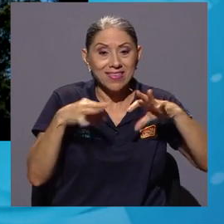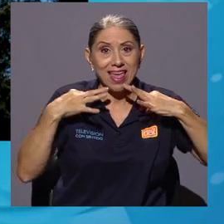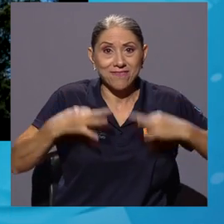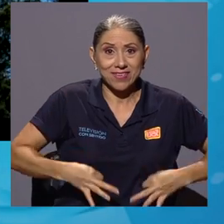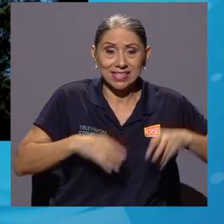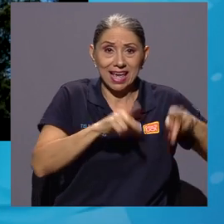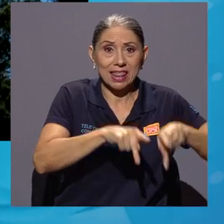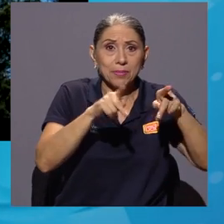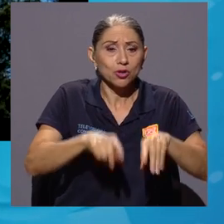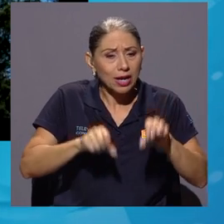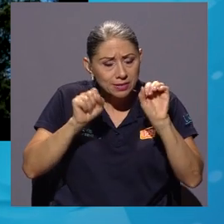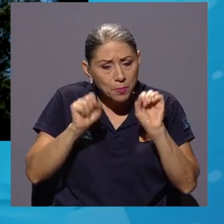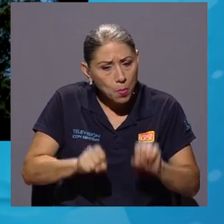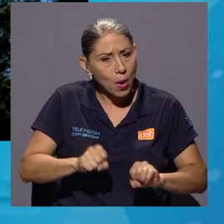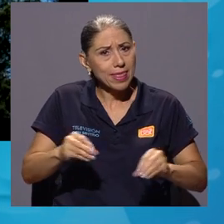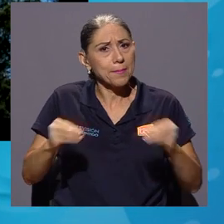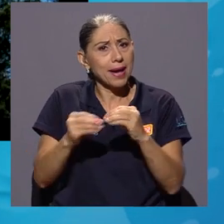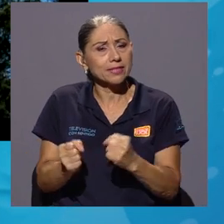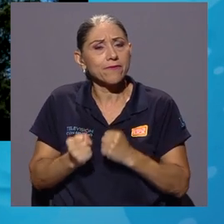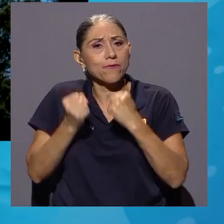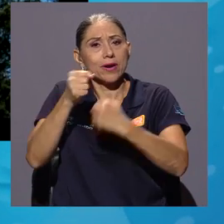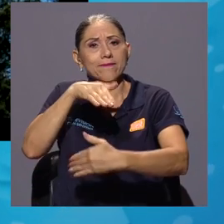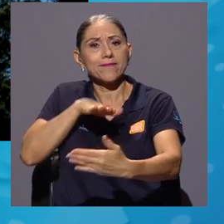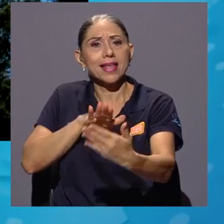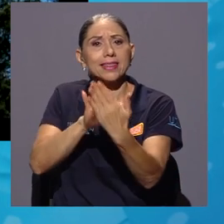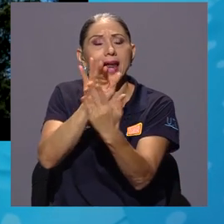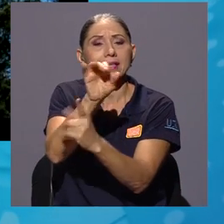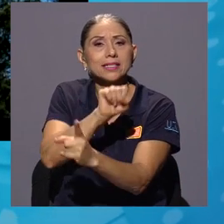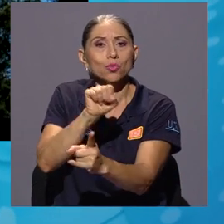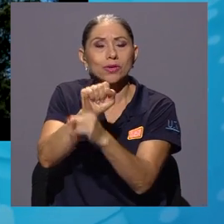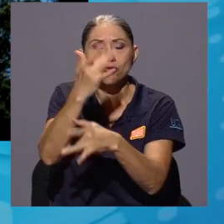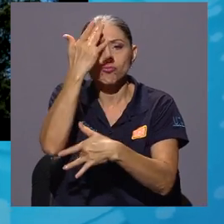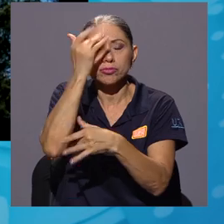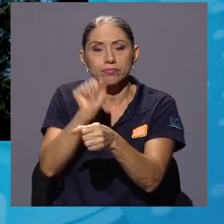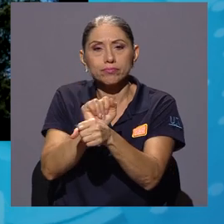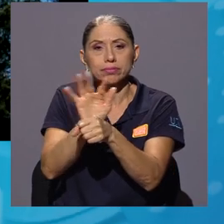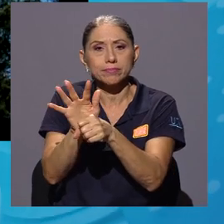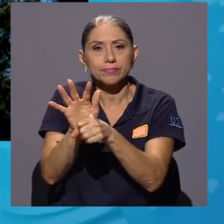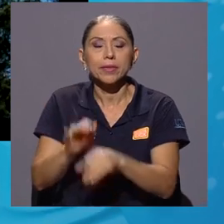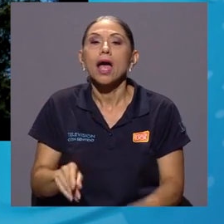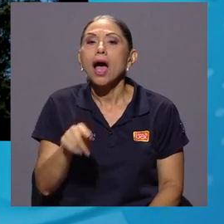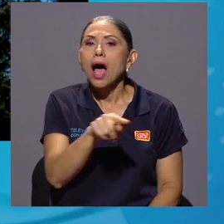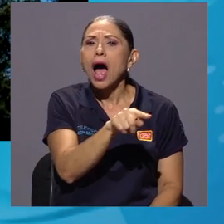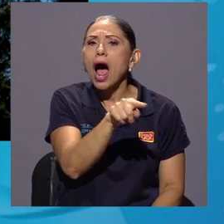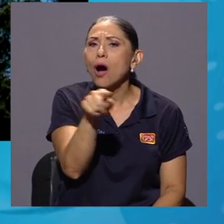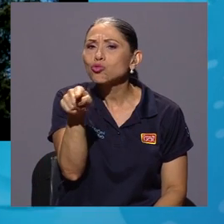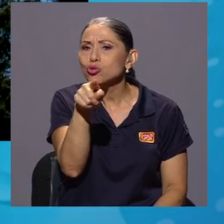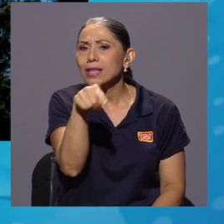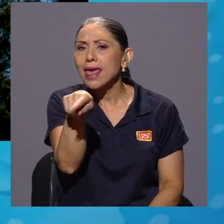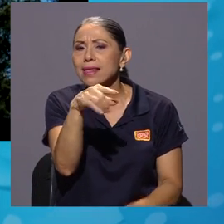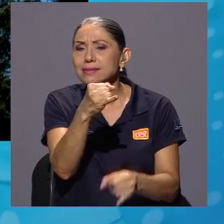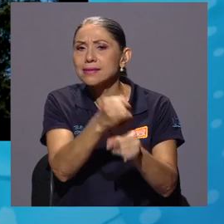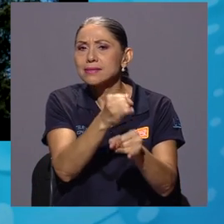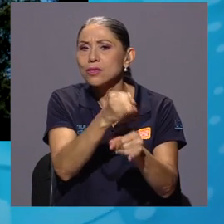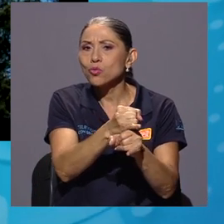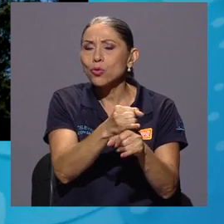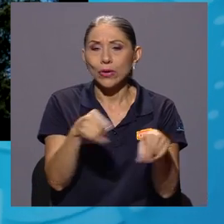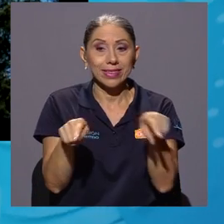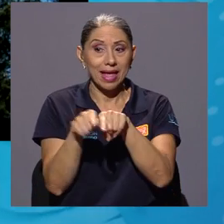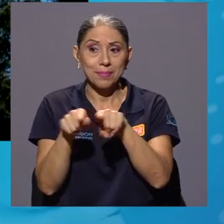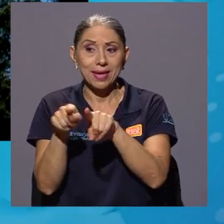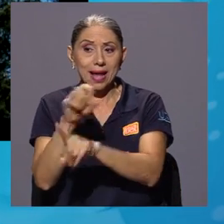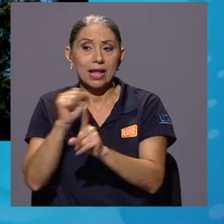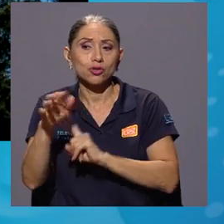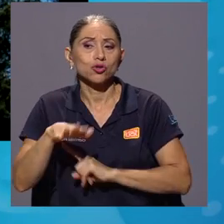alguna manera los escenarios a los que nos puede llevar la COVID-19, ¿qué le viene a decir, no solo a ustedes como institutos, sino también a